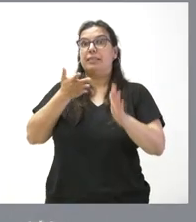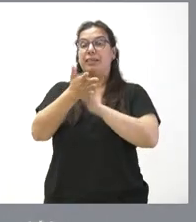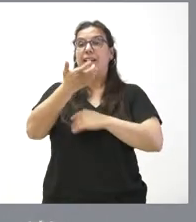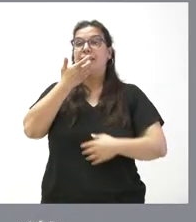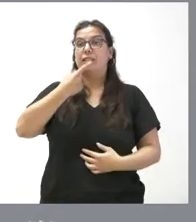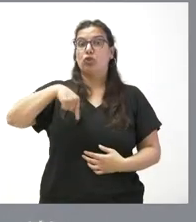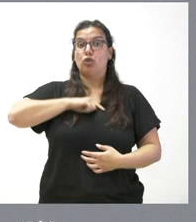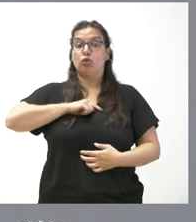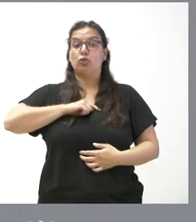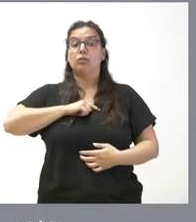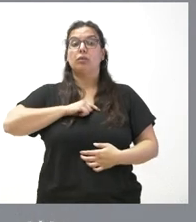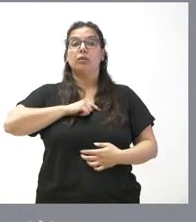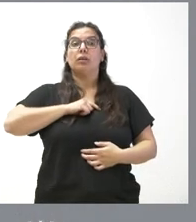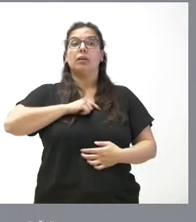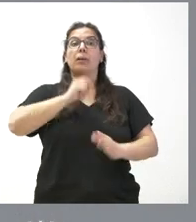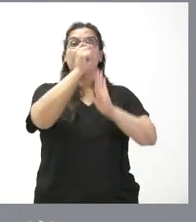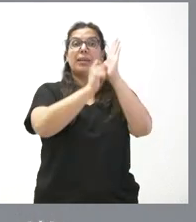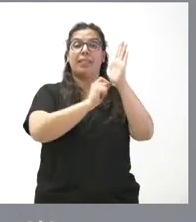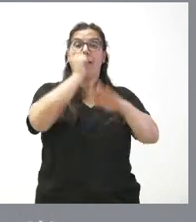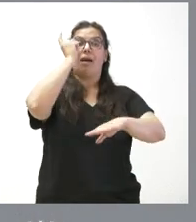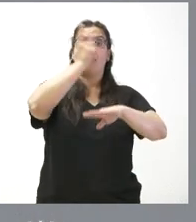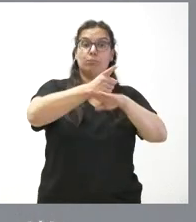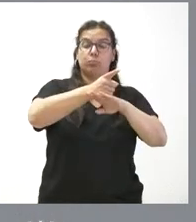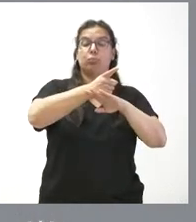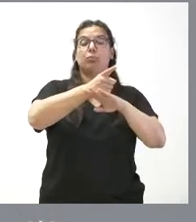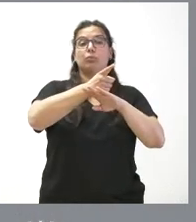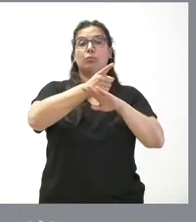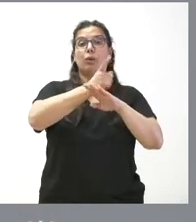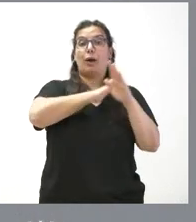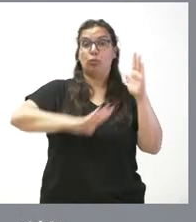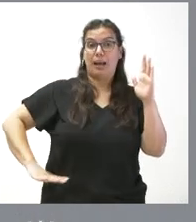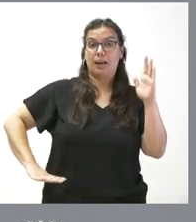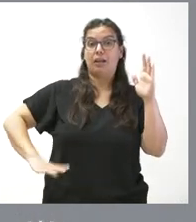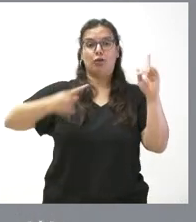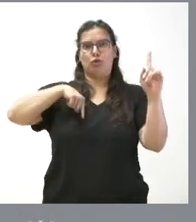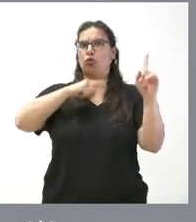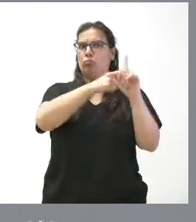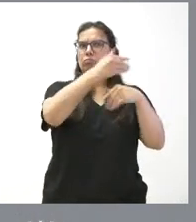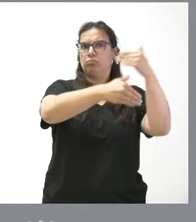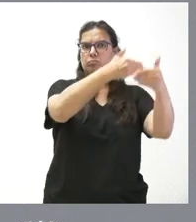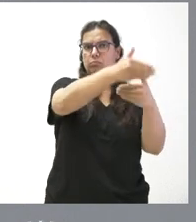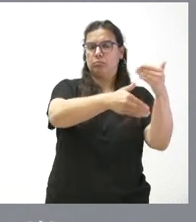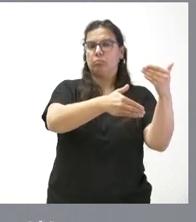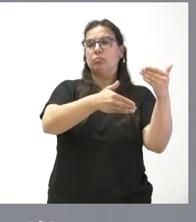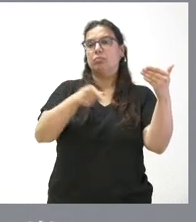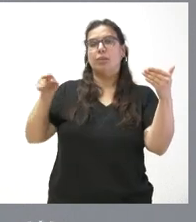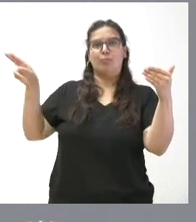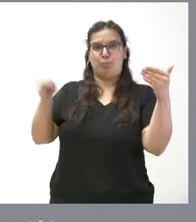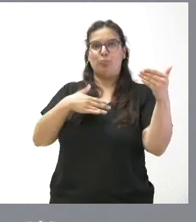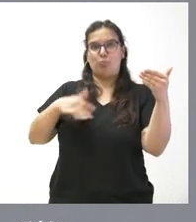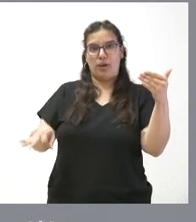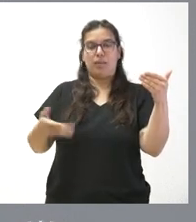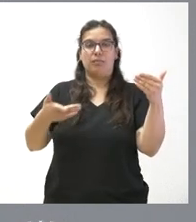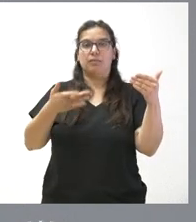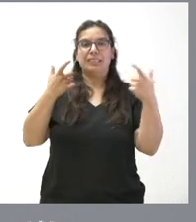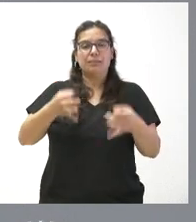suspensión cautelar, decae la orden ministerial, que es el objetivo que tenemos siempre en interés de los ganaderos, del sector productivo y de